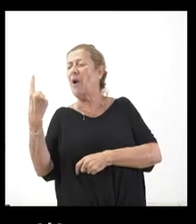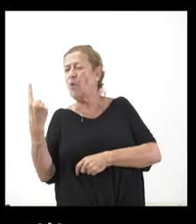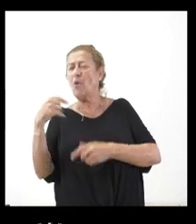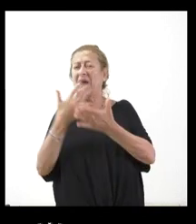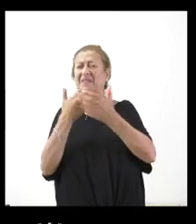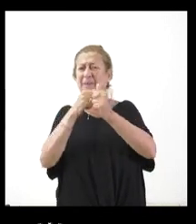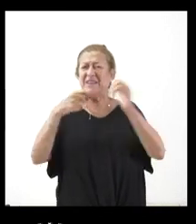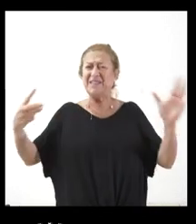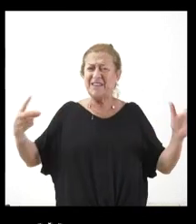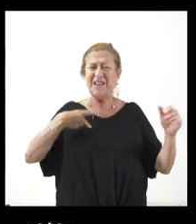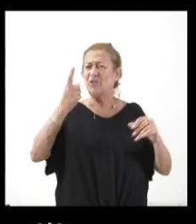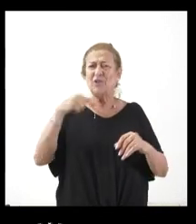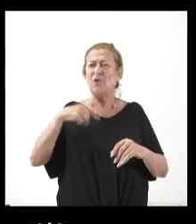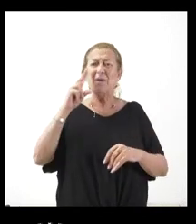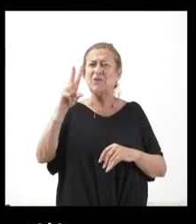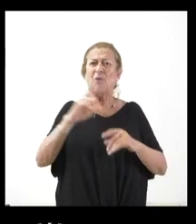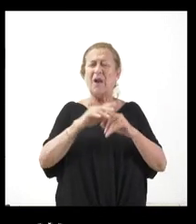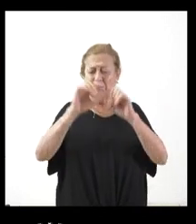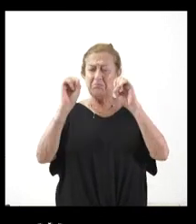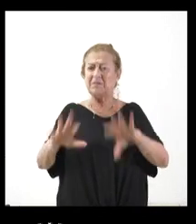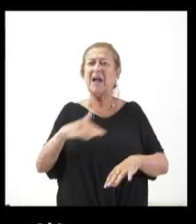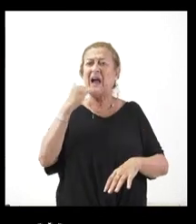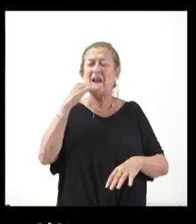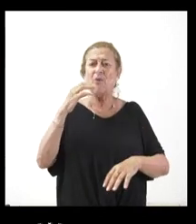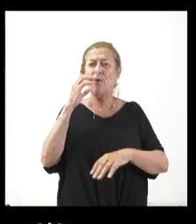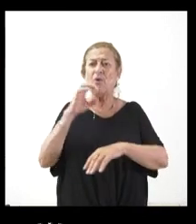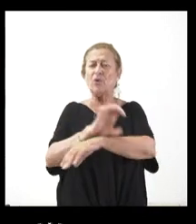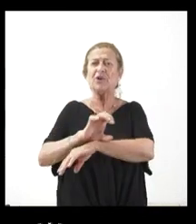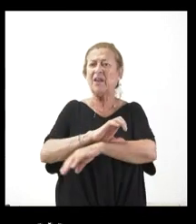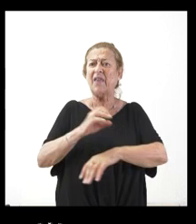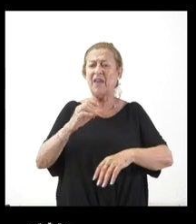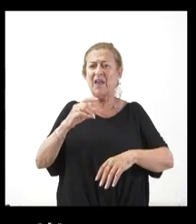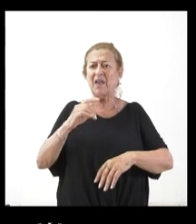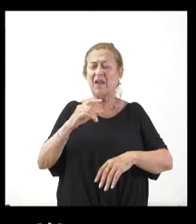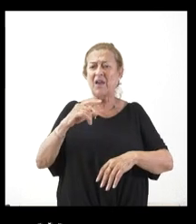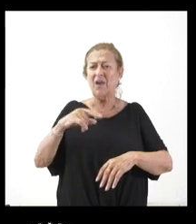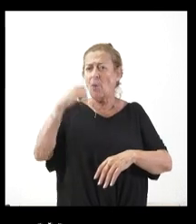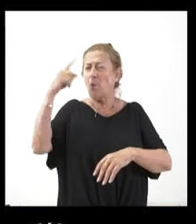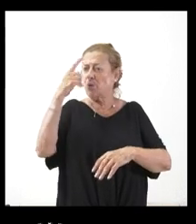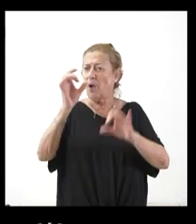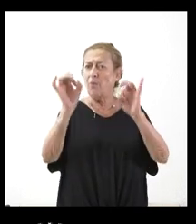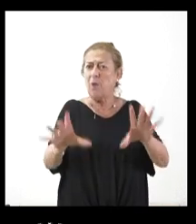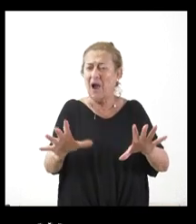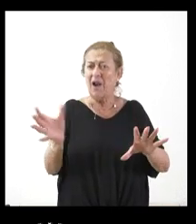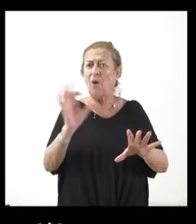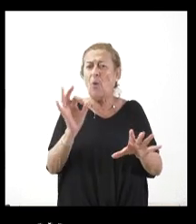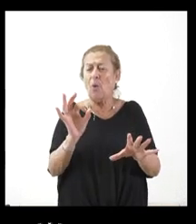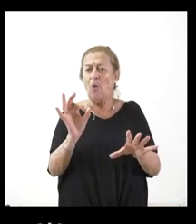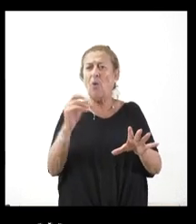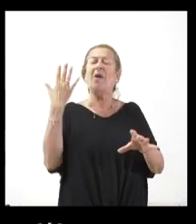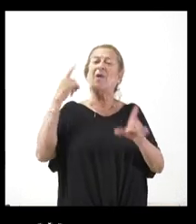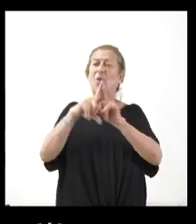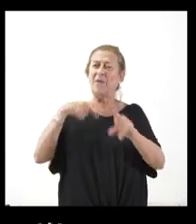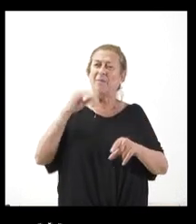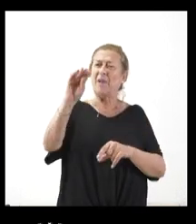si no he leído mal, no he visto ningún cese en la Consejería de Cultura. No sé si se va a mantener la estructura tal cual. Y también me gustaría saber, igual que le preguntamos la pasada